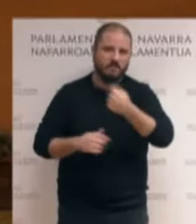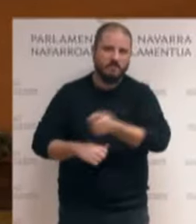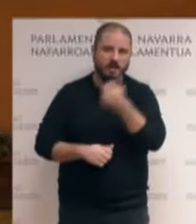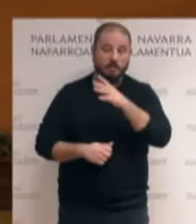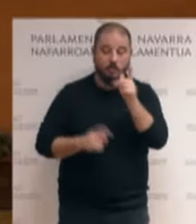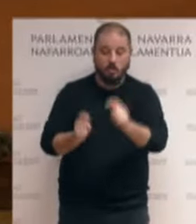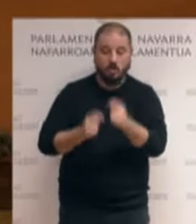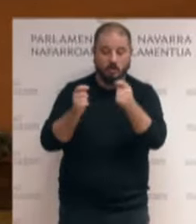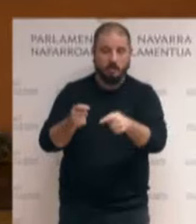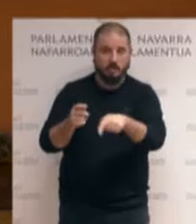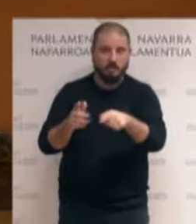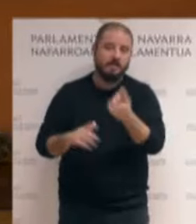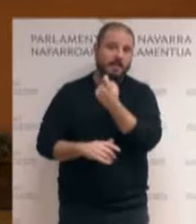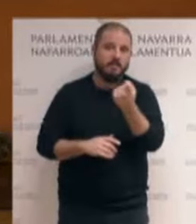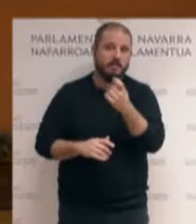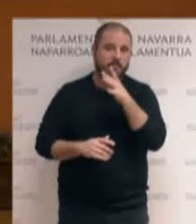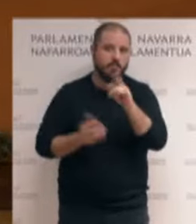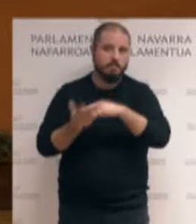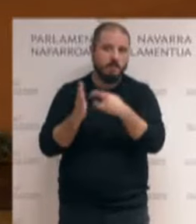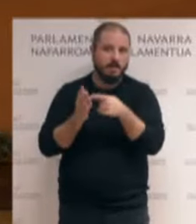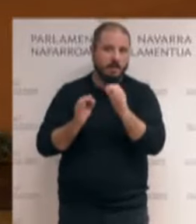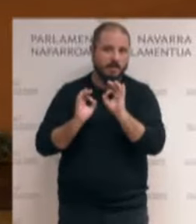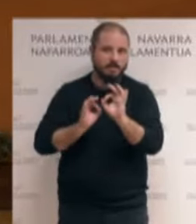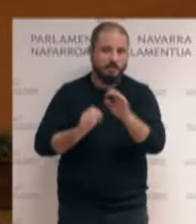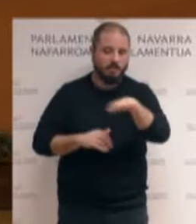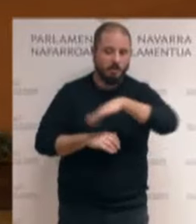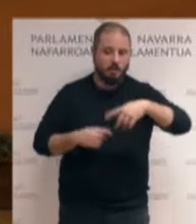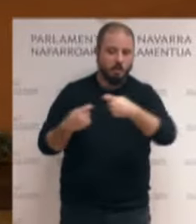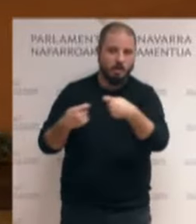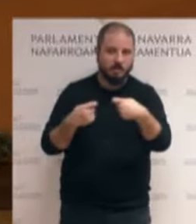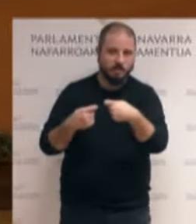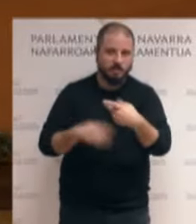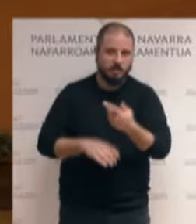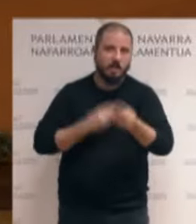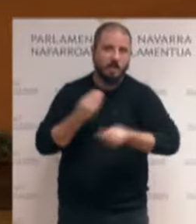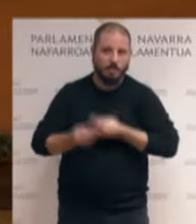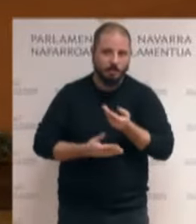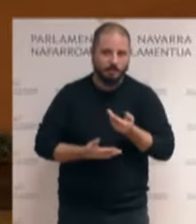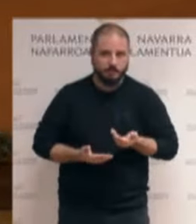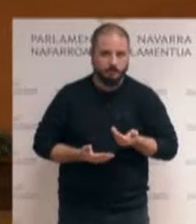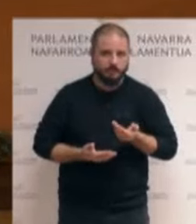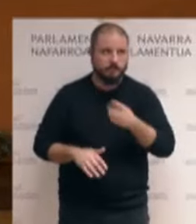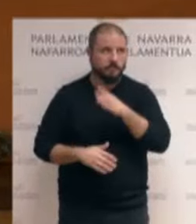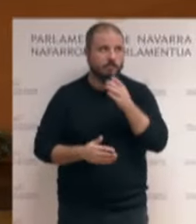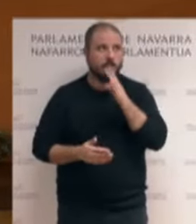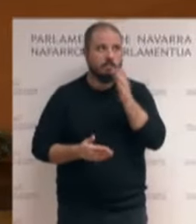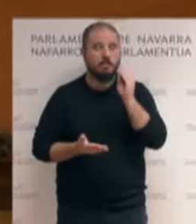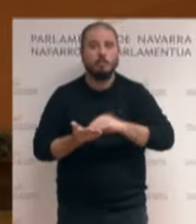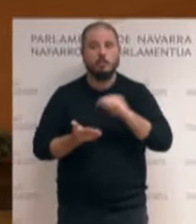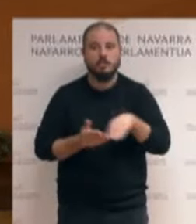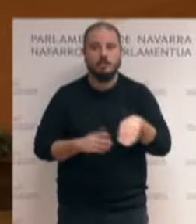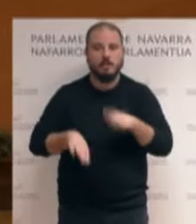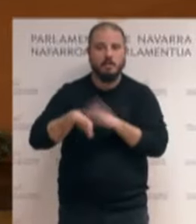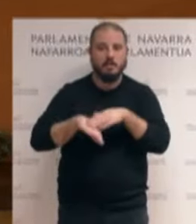necesaria para aprobar planes específicos en las zonas tensionadas. Y recordemos, muchas veces por parte de la derecha se intenta